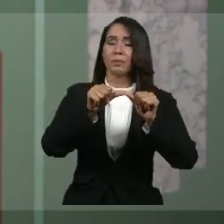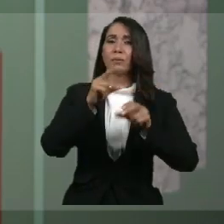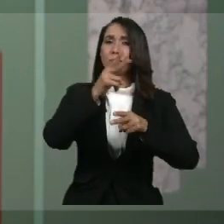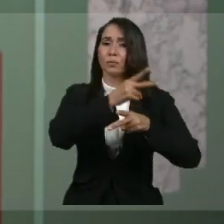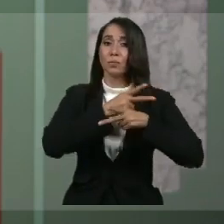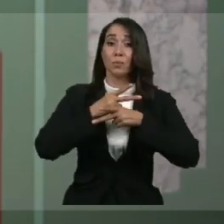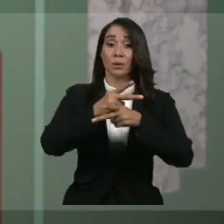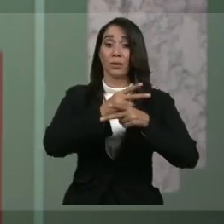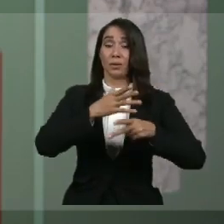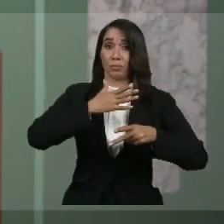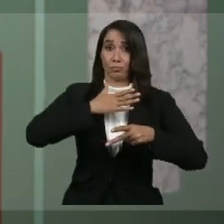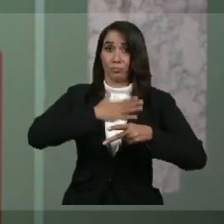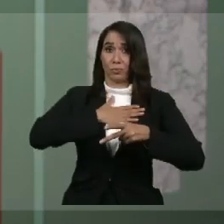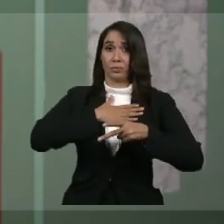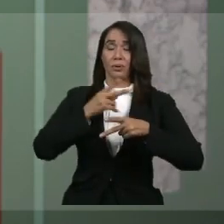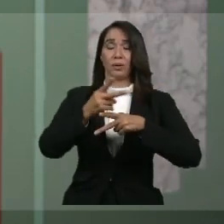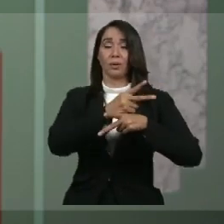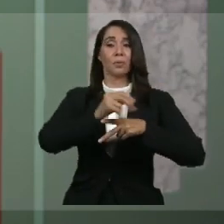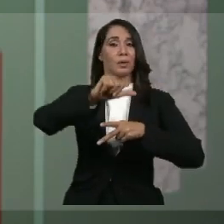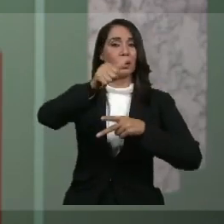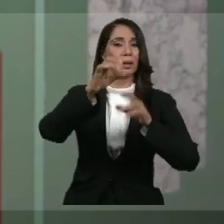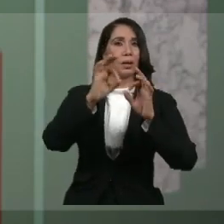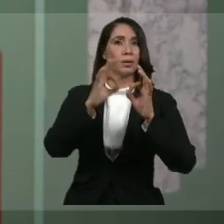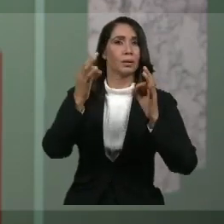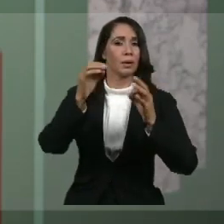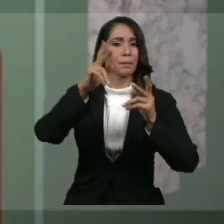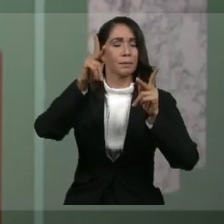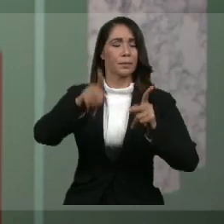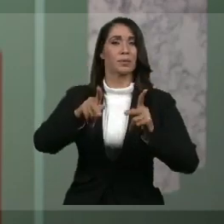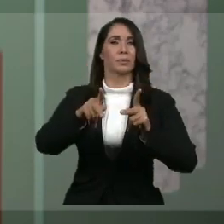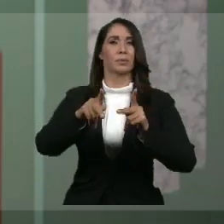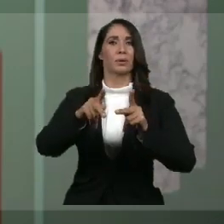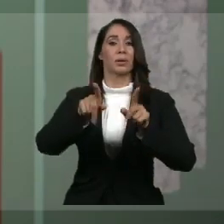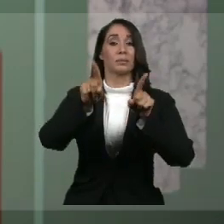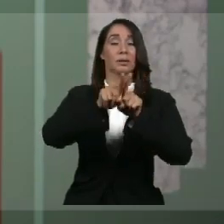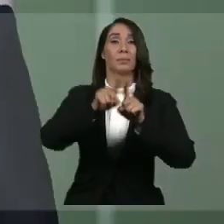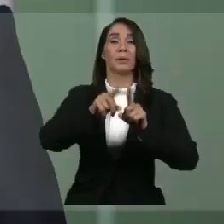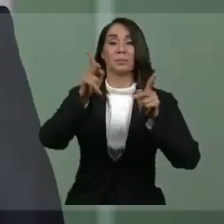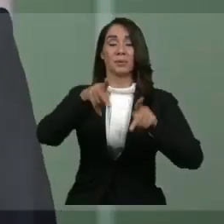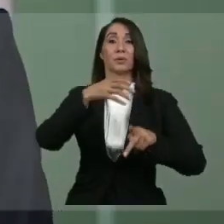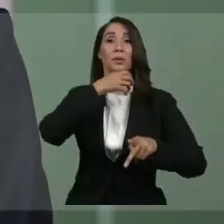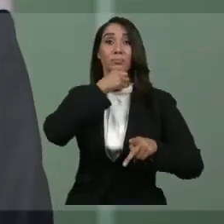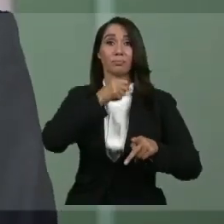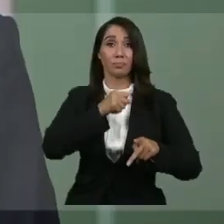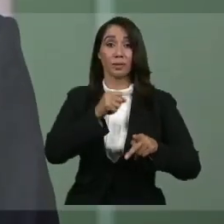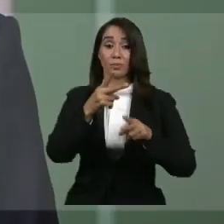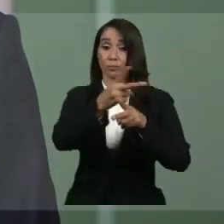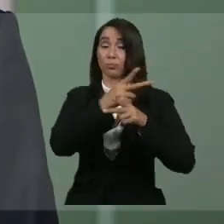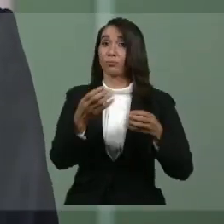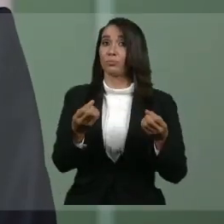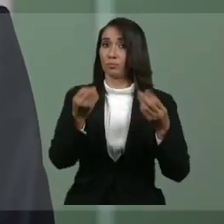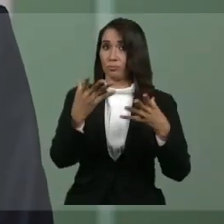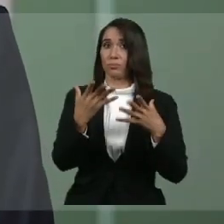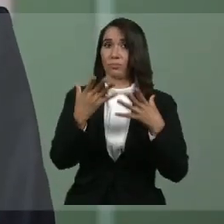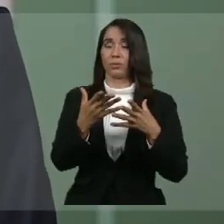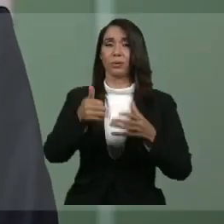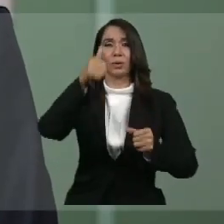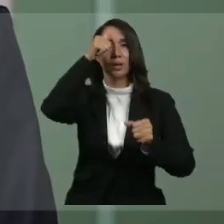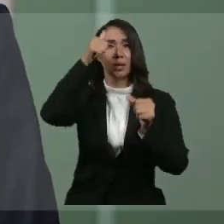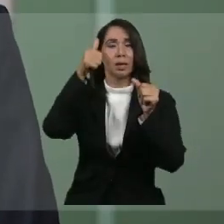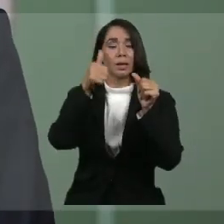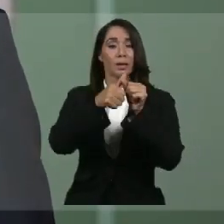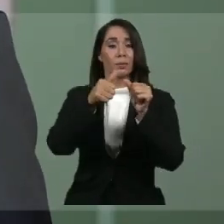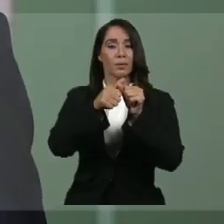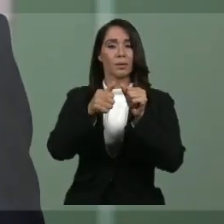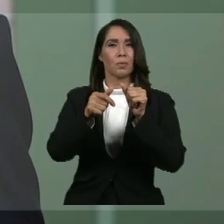cuidar a los que más queremos, especialmente a las personas mayores. Recordemos que el promedio de edad de